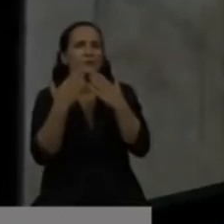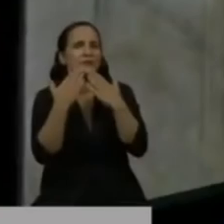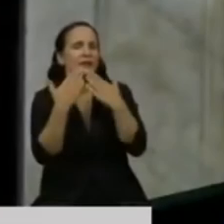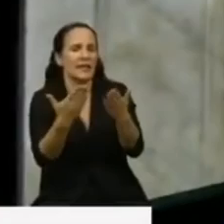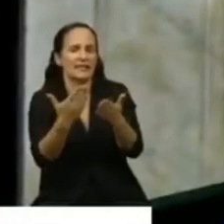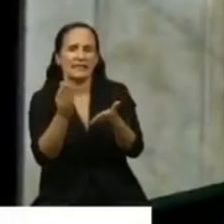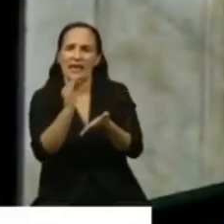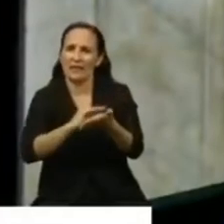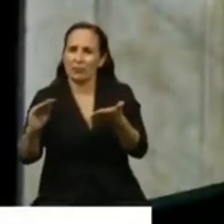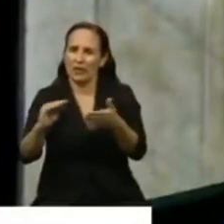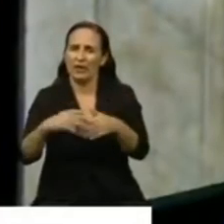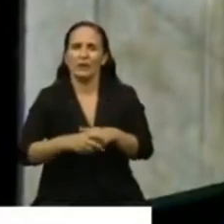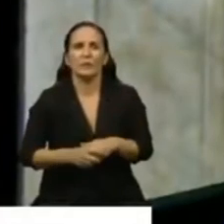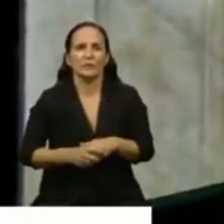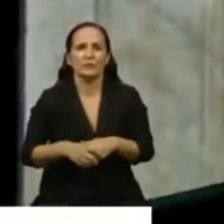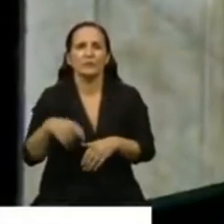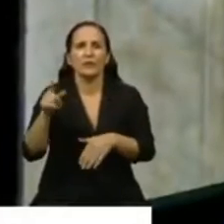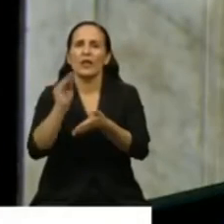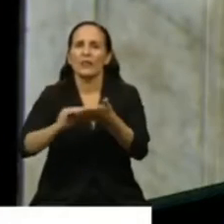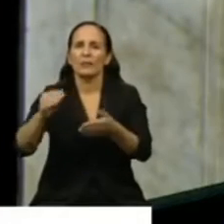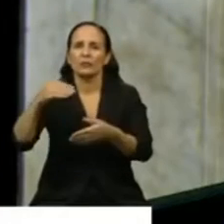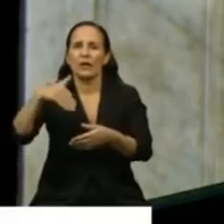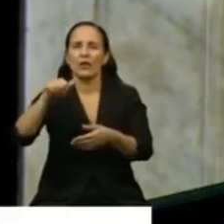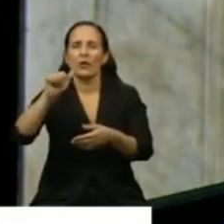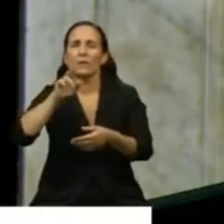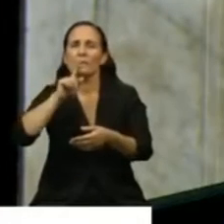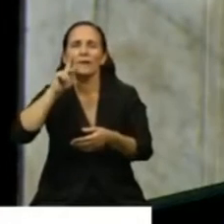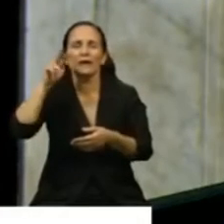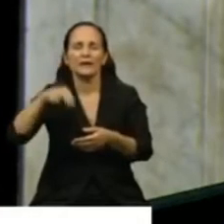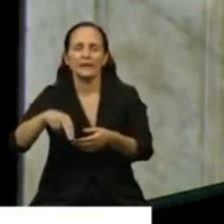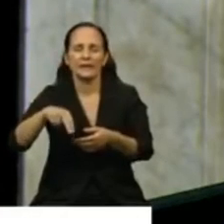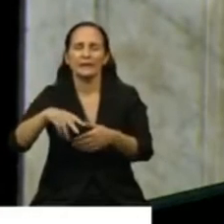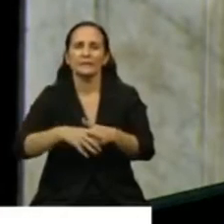Tiene la palabra el diputado Martín, Antonio Berongaray.